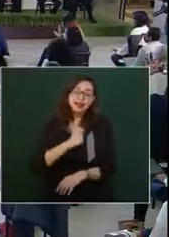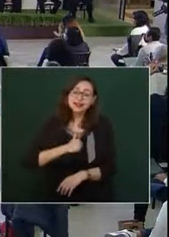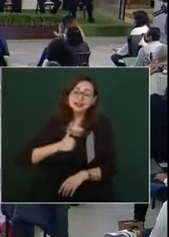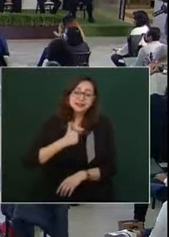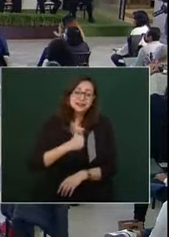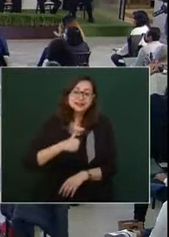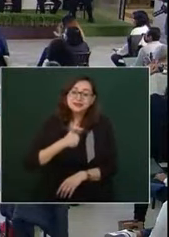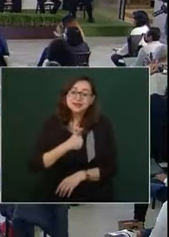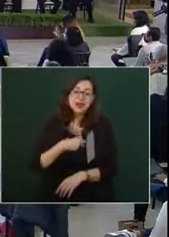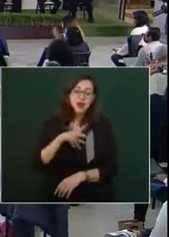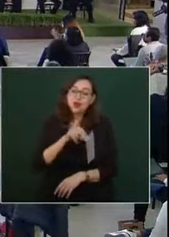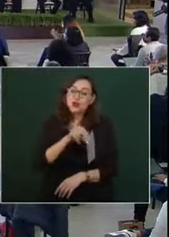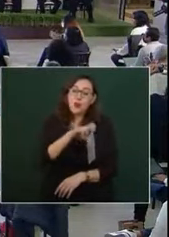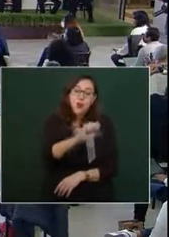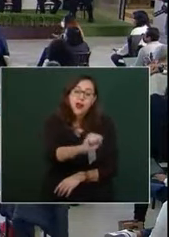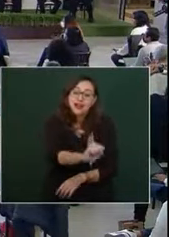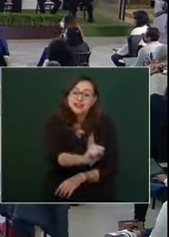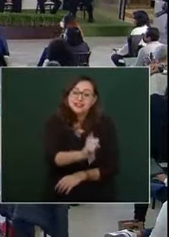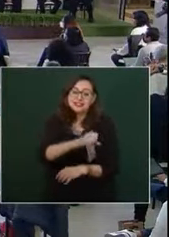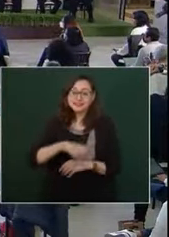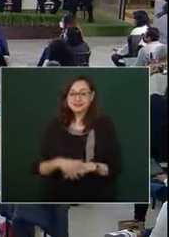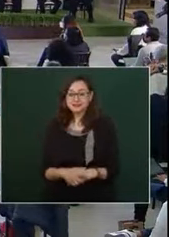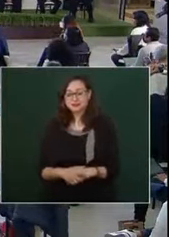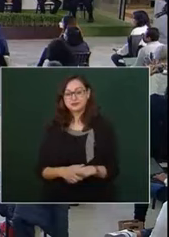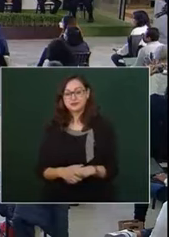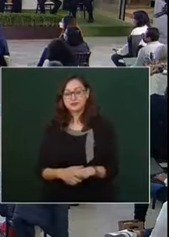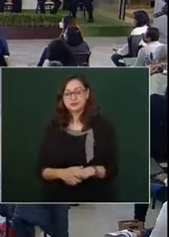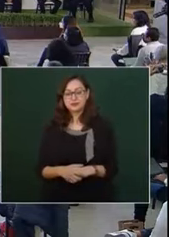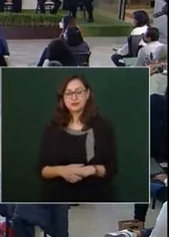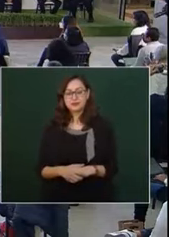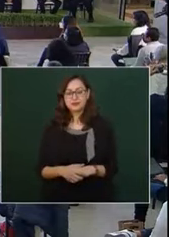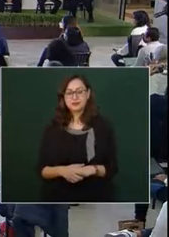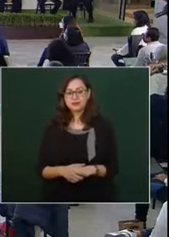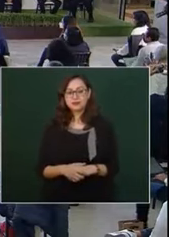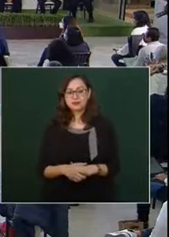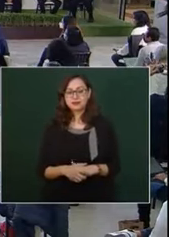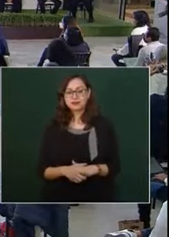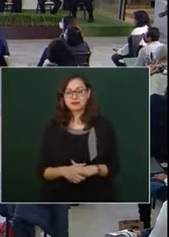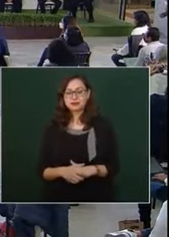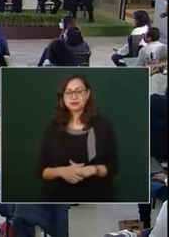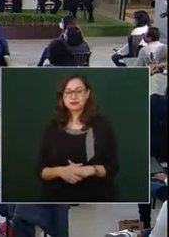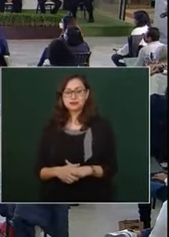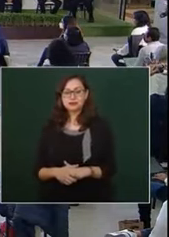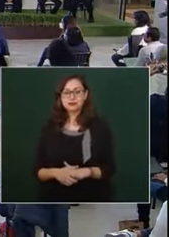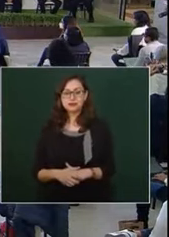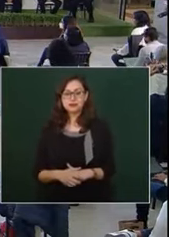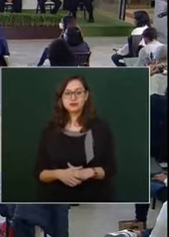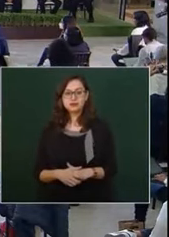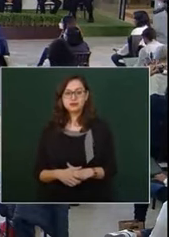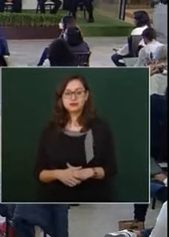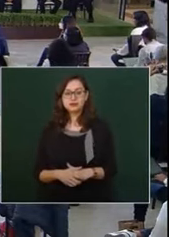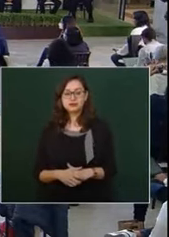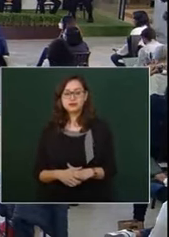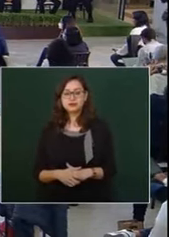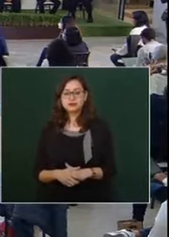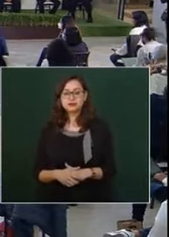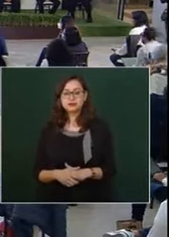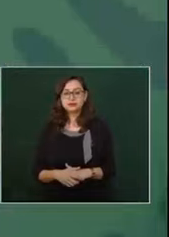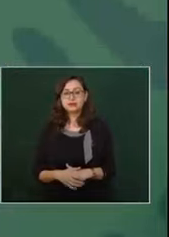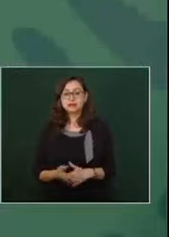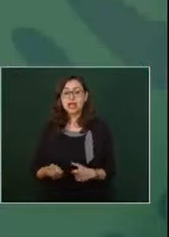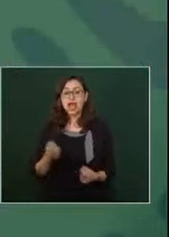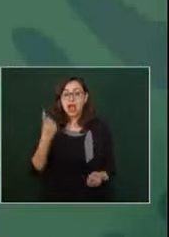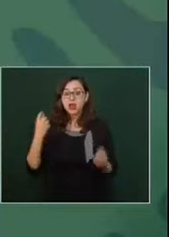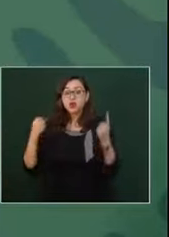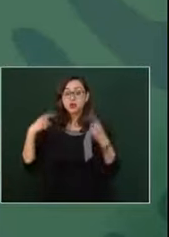Y hay loquitos que lo celebran, en eso tiene